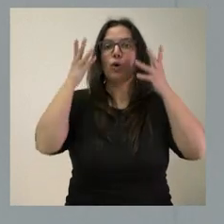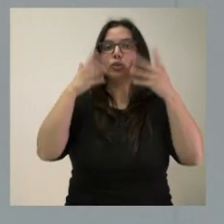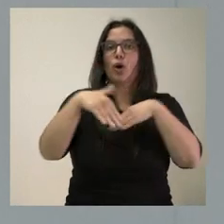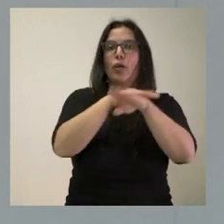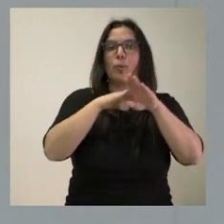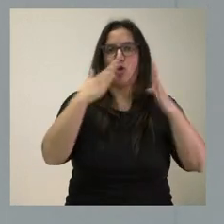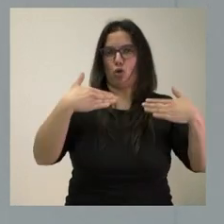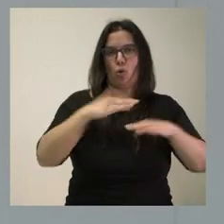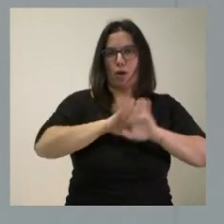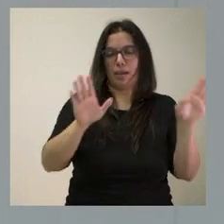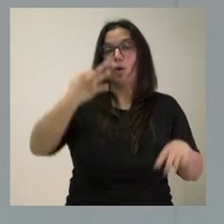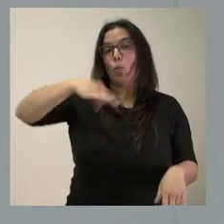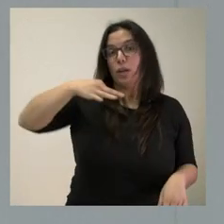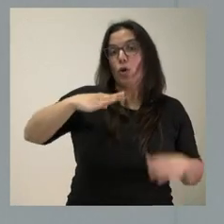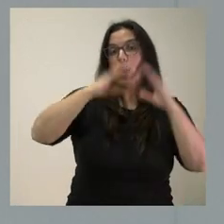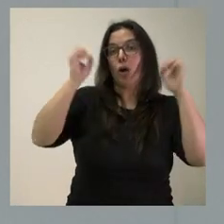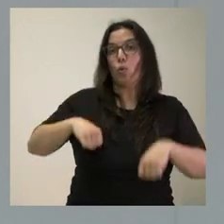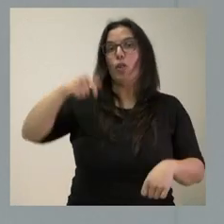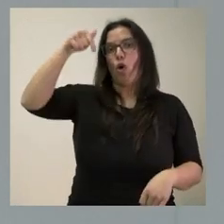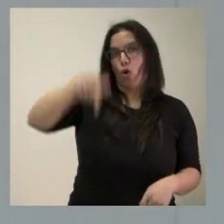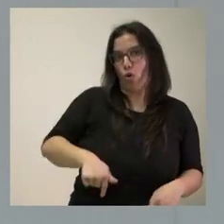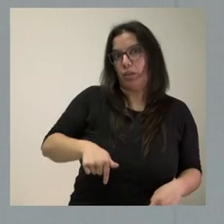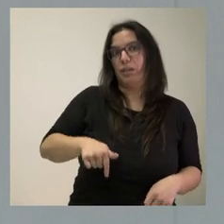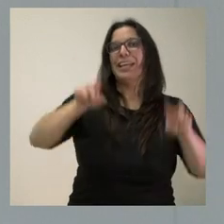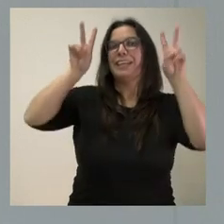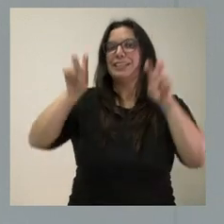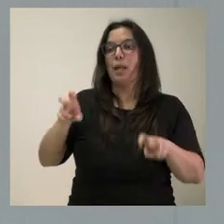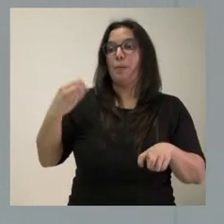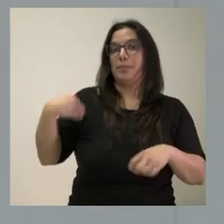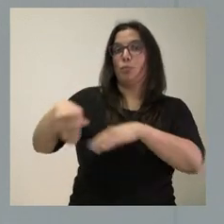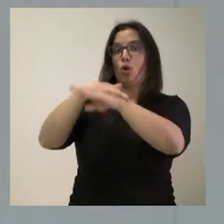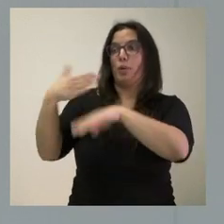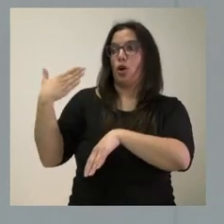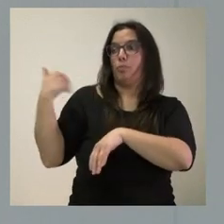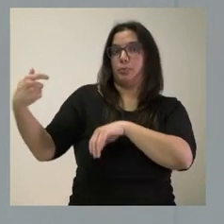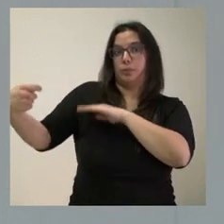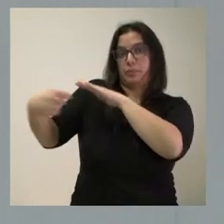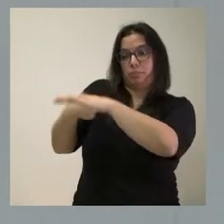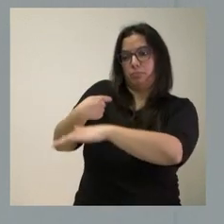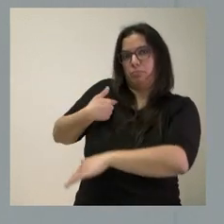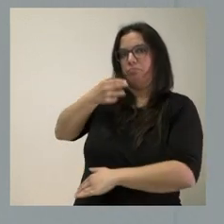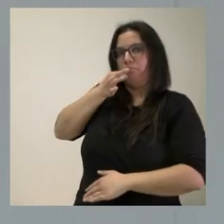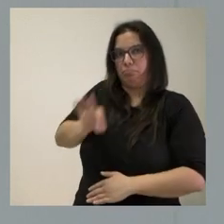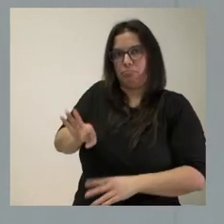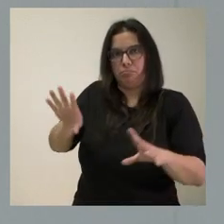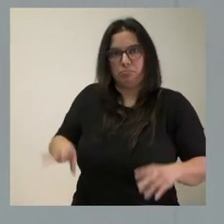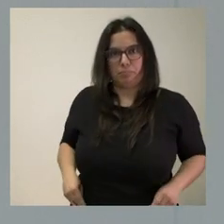asunto. El único acuerdo que se ha tomado es hoy con la inadmisión de esta iniciativa que ha planteado el Gobierno de España del requerimiento.